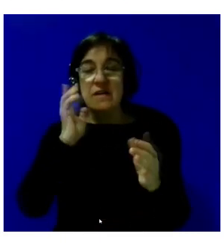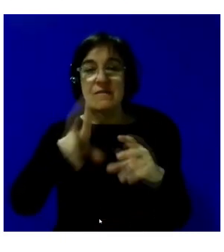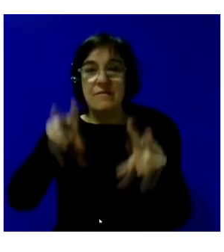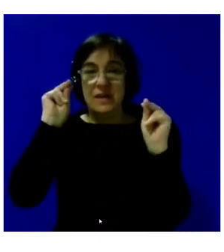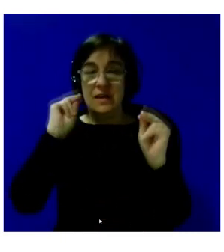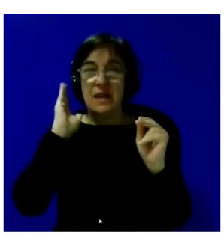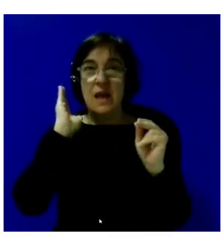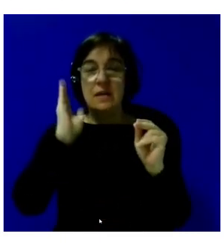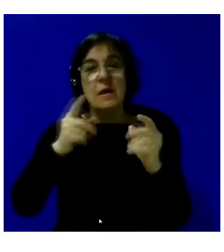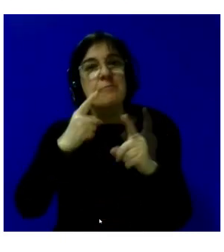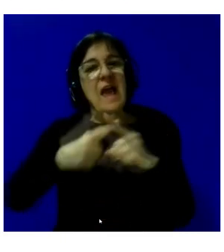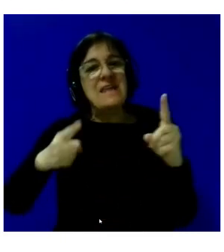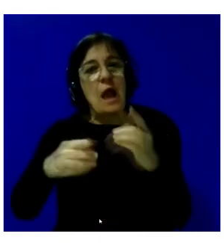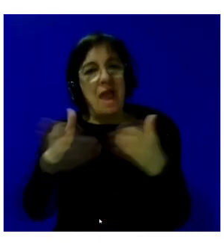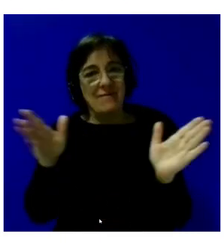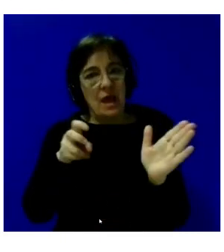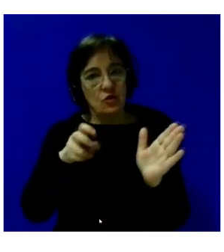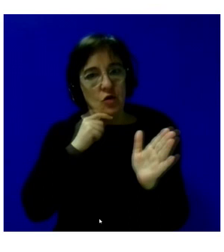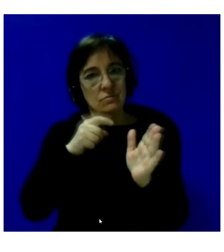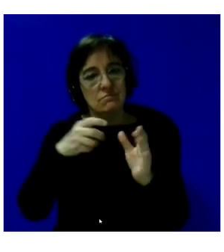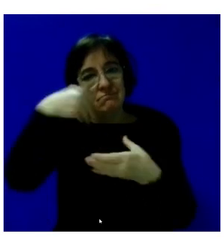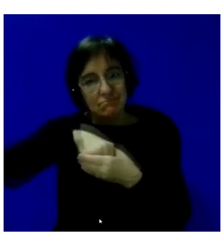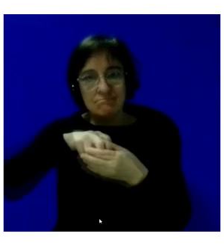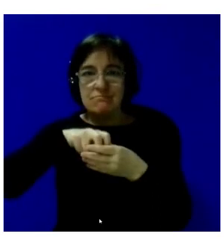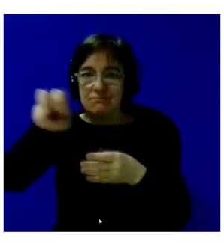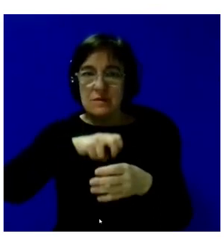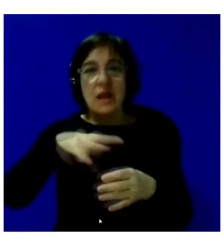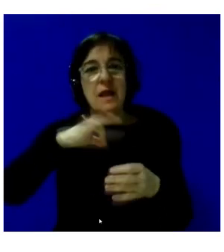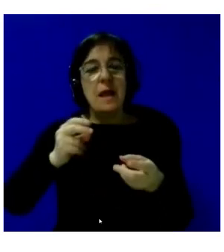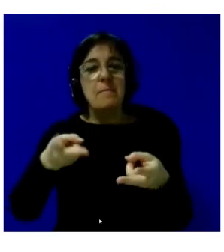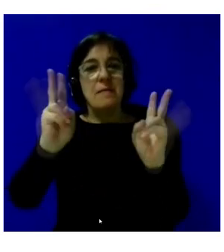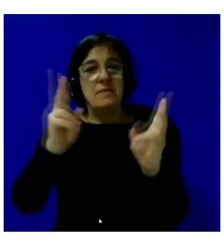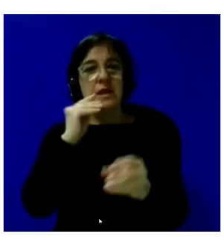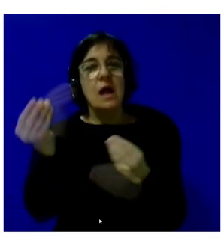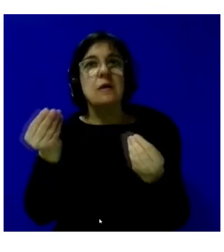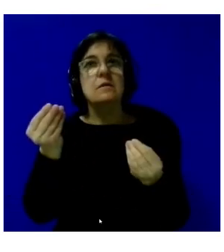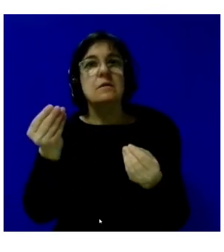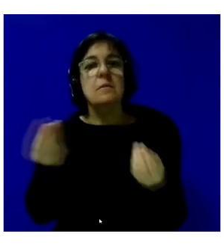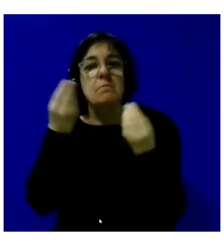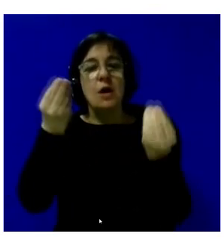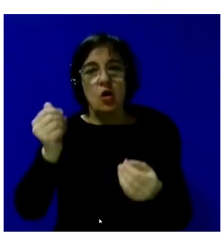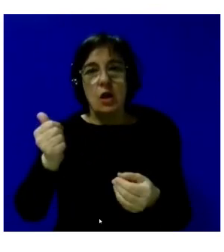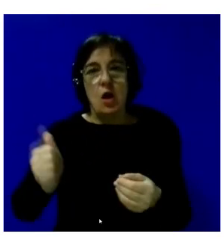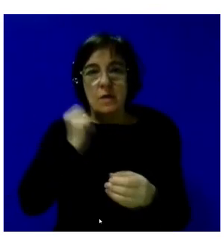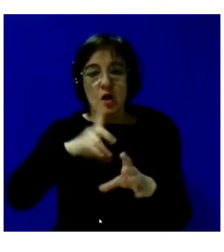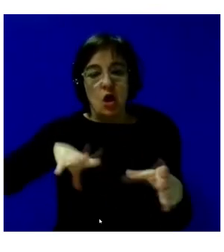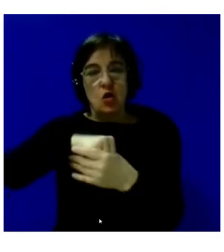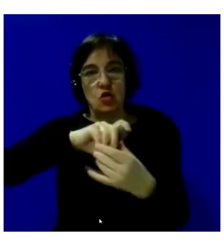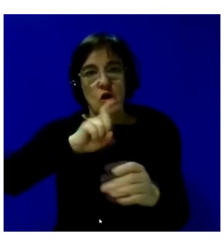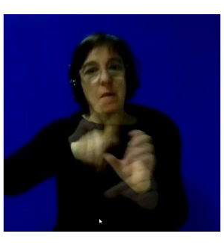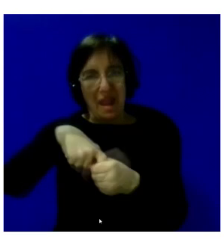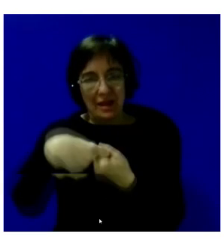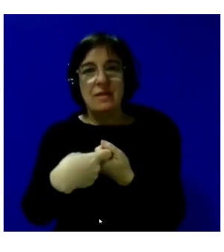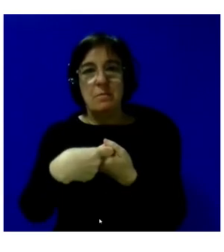semiabierto y de la fase semiabierto que permita generar mejores oportunidades de inclusión y participación